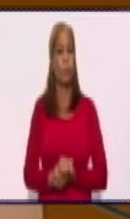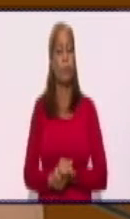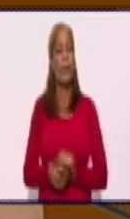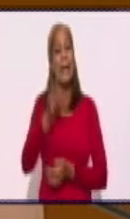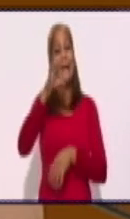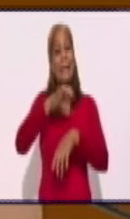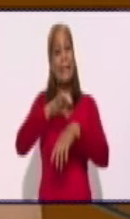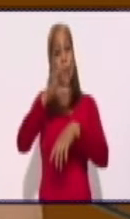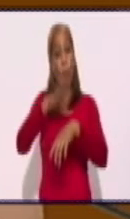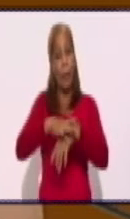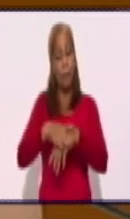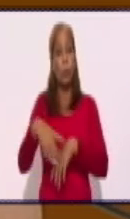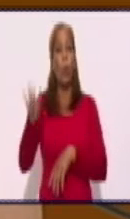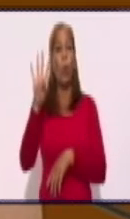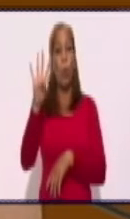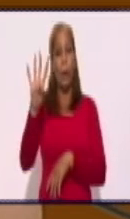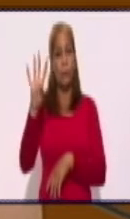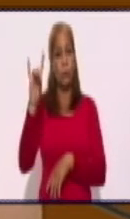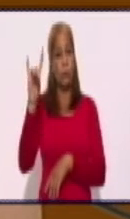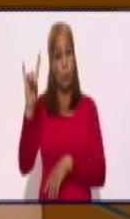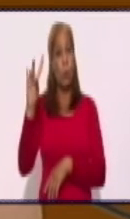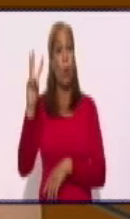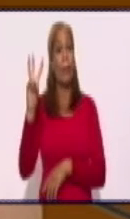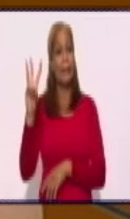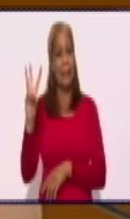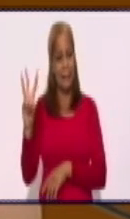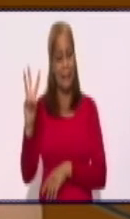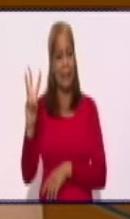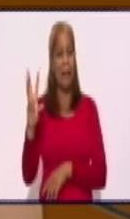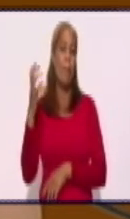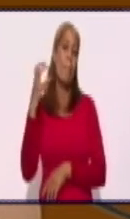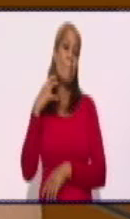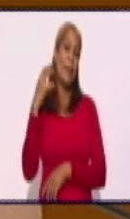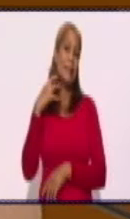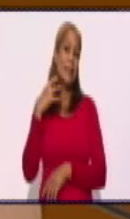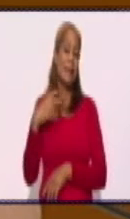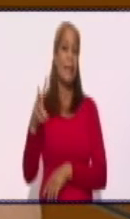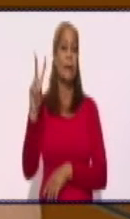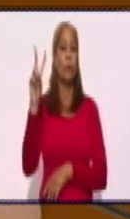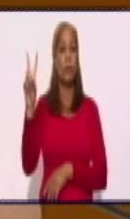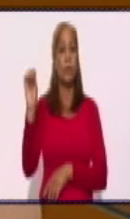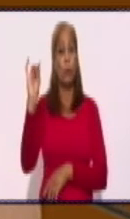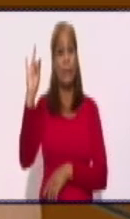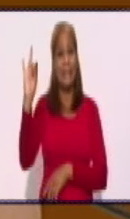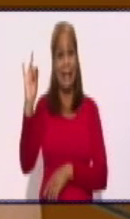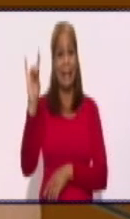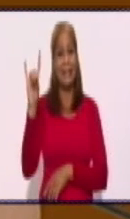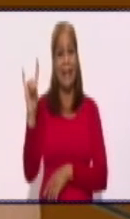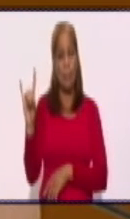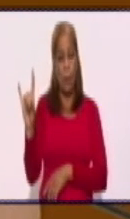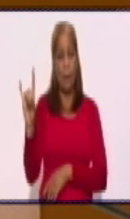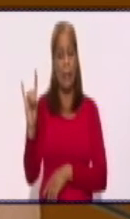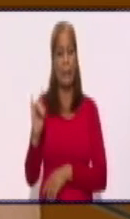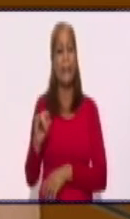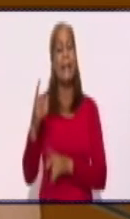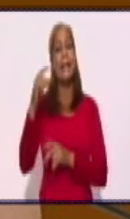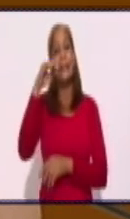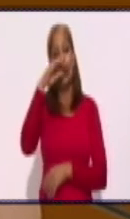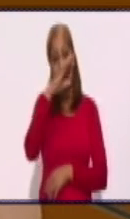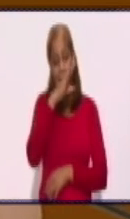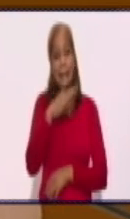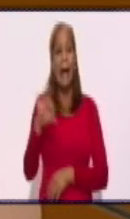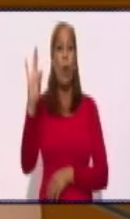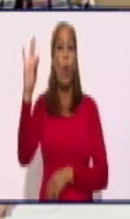Río Cauto con 493, Manzanillo con 279, Giza con